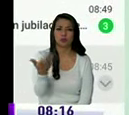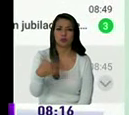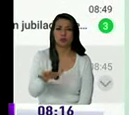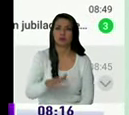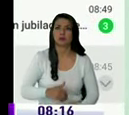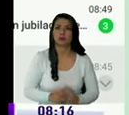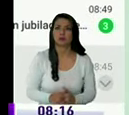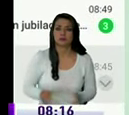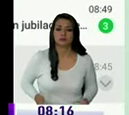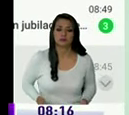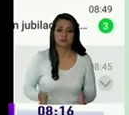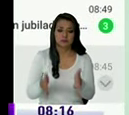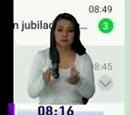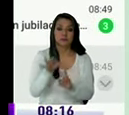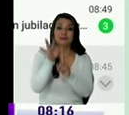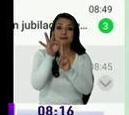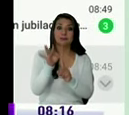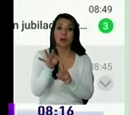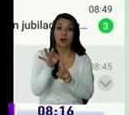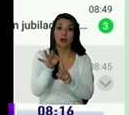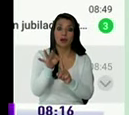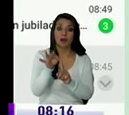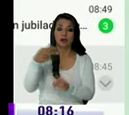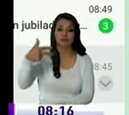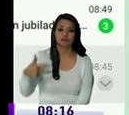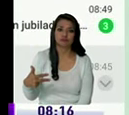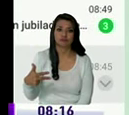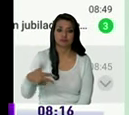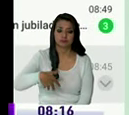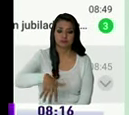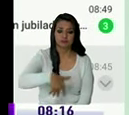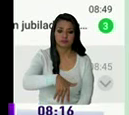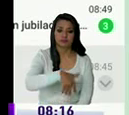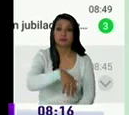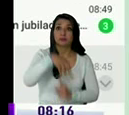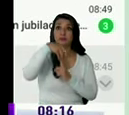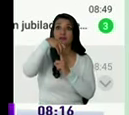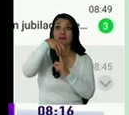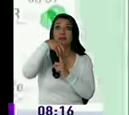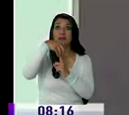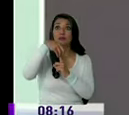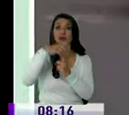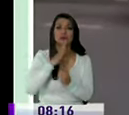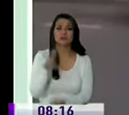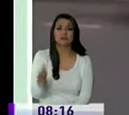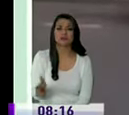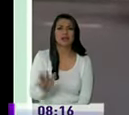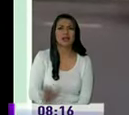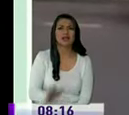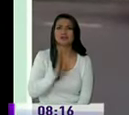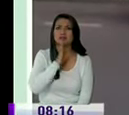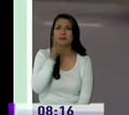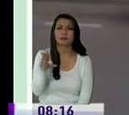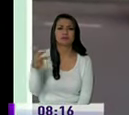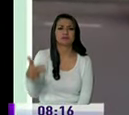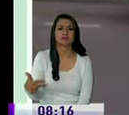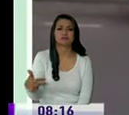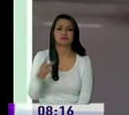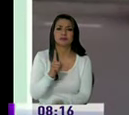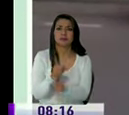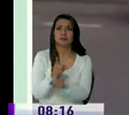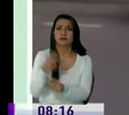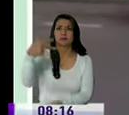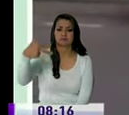había principal cabe señalar que además la única en la mitad del mundo se cometen estas instrucciones de tránsito miren o sea parece que